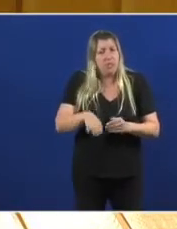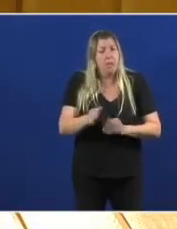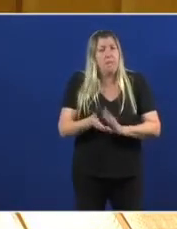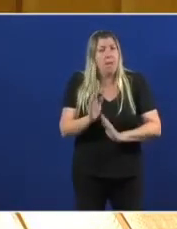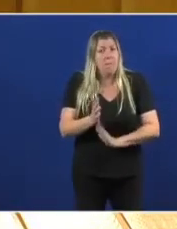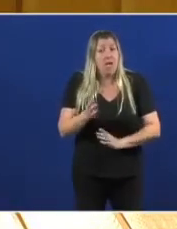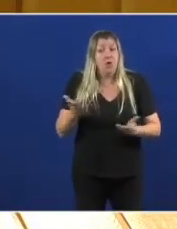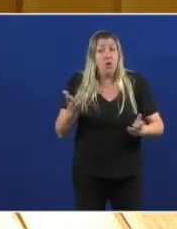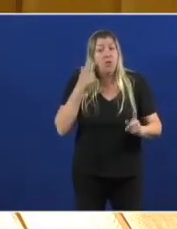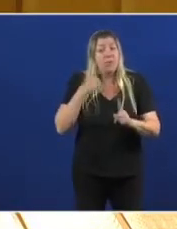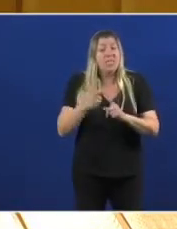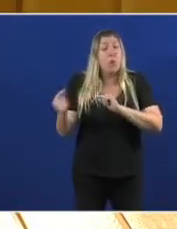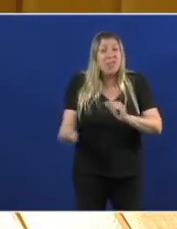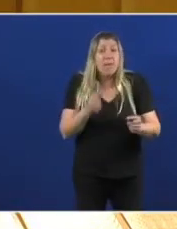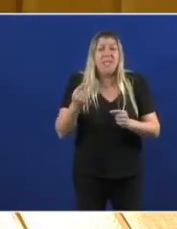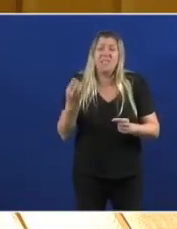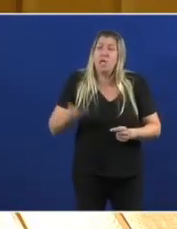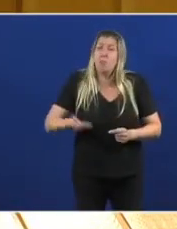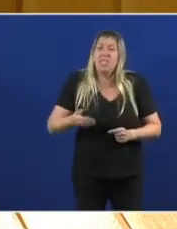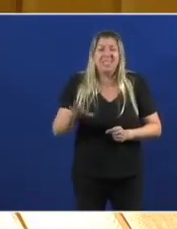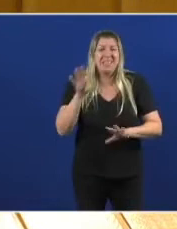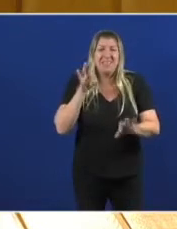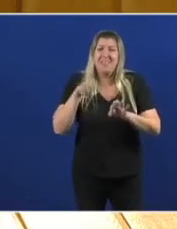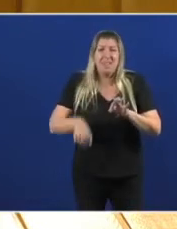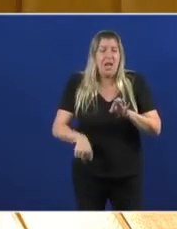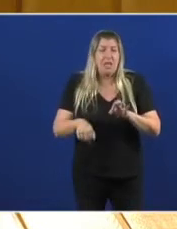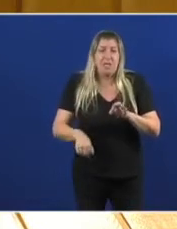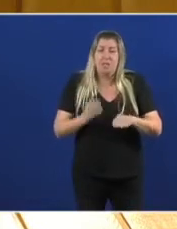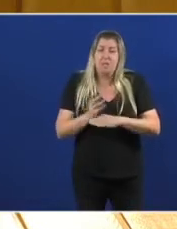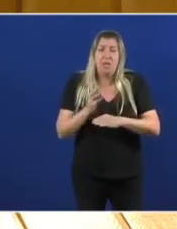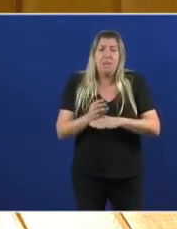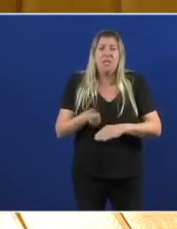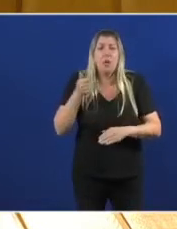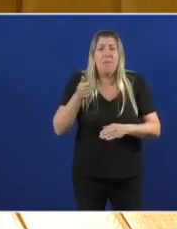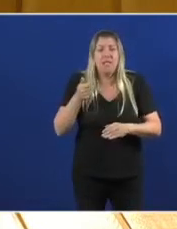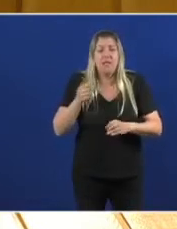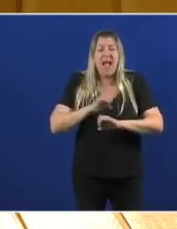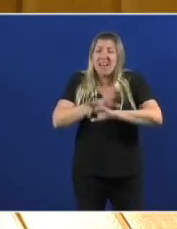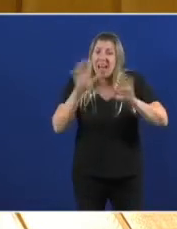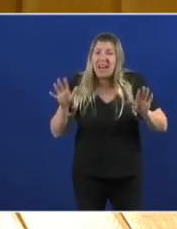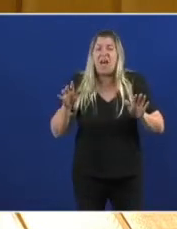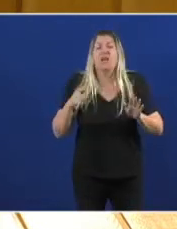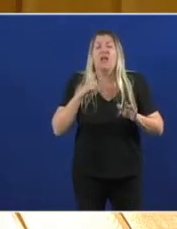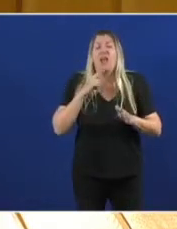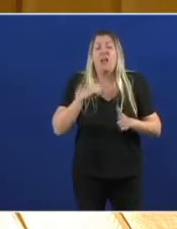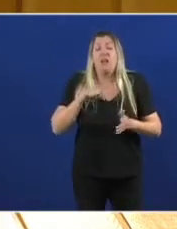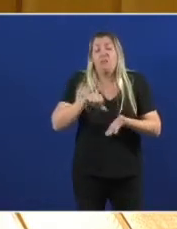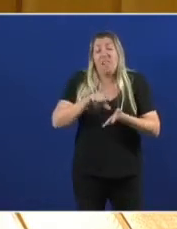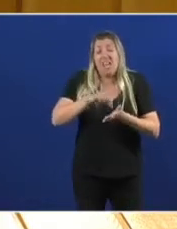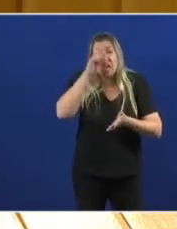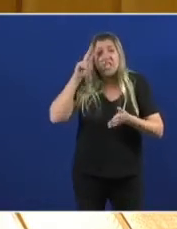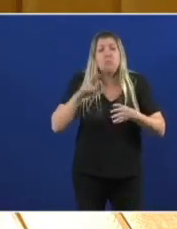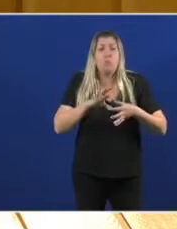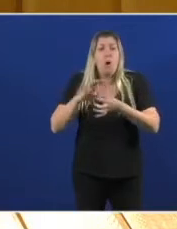Estos debates É clave Decidir Aquí E poñer en cuestión O centralismo Que está servindo Para concentrar